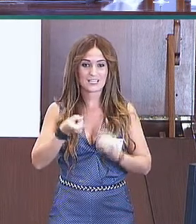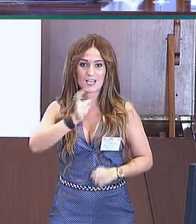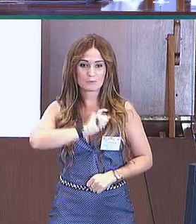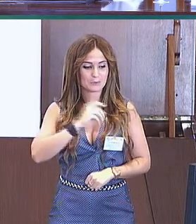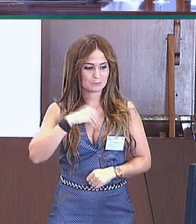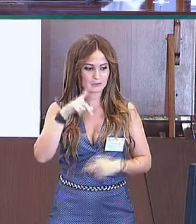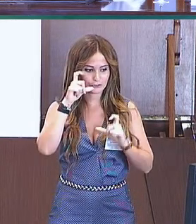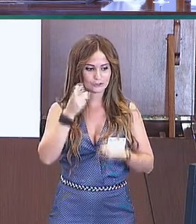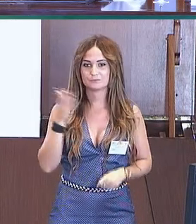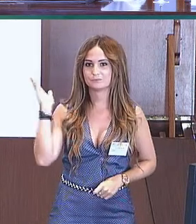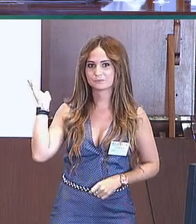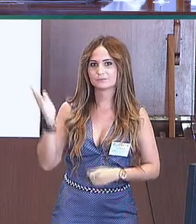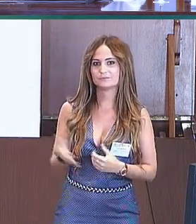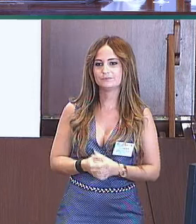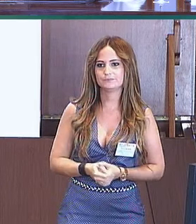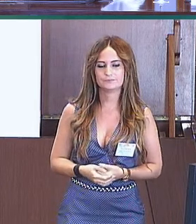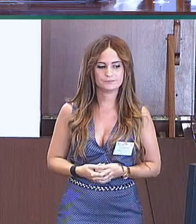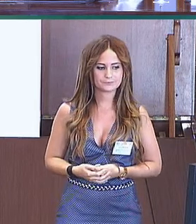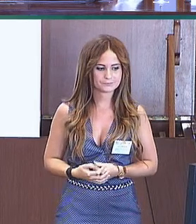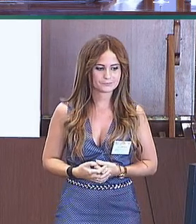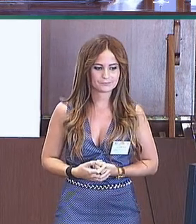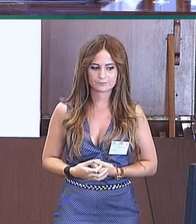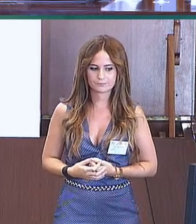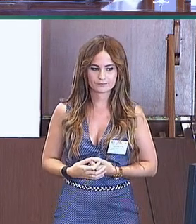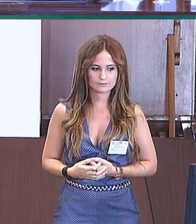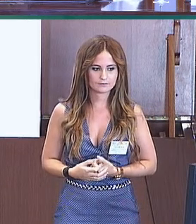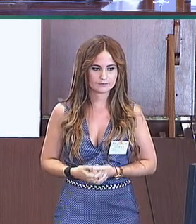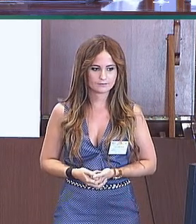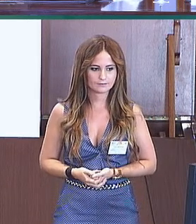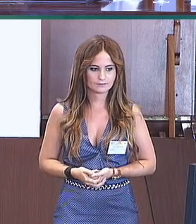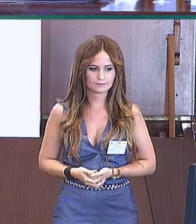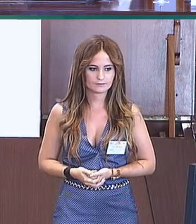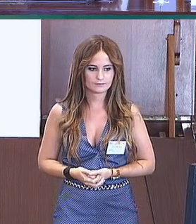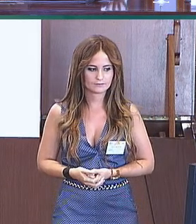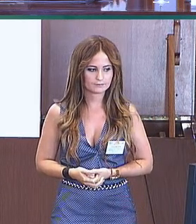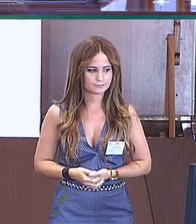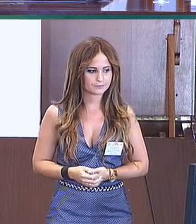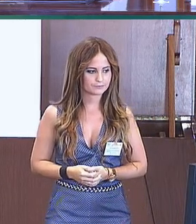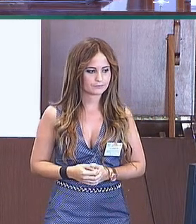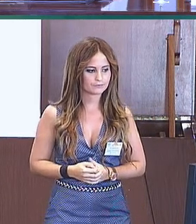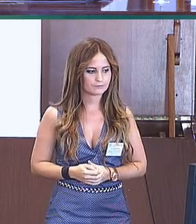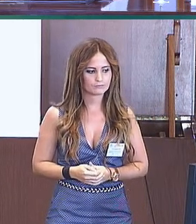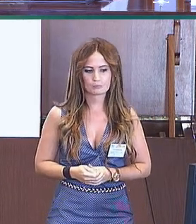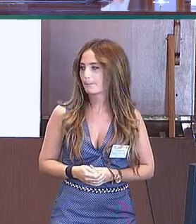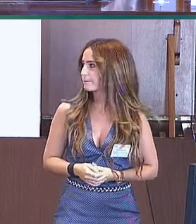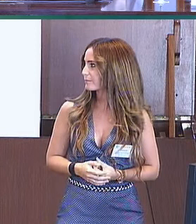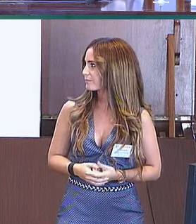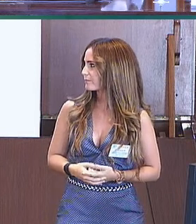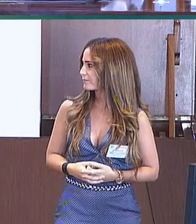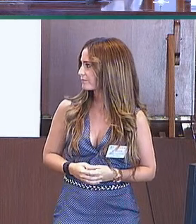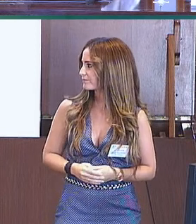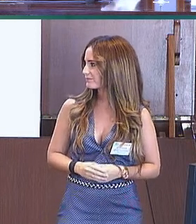Susana López Hornati y su equipo. El inventario consta de dos cuestionarios,